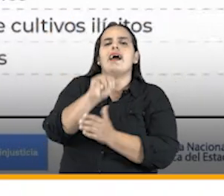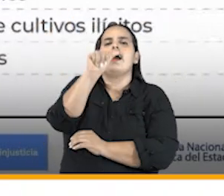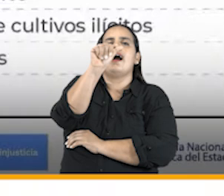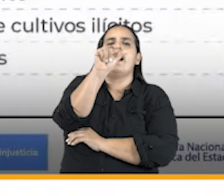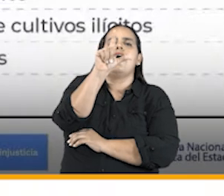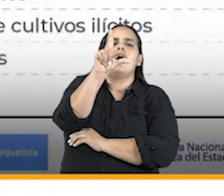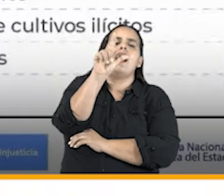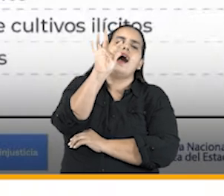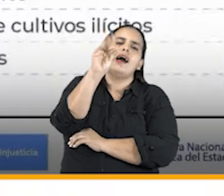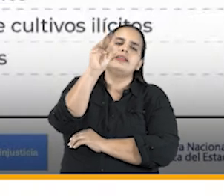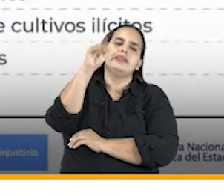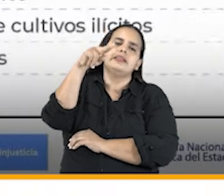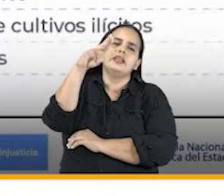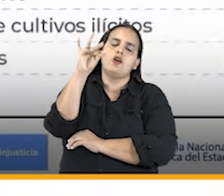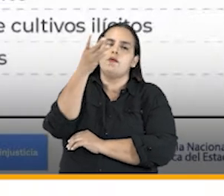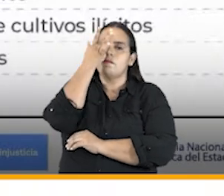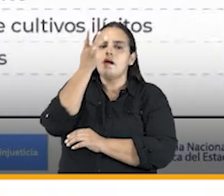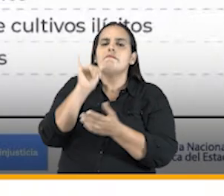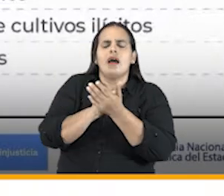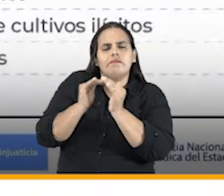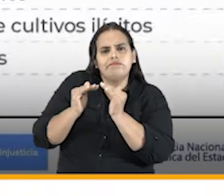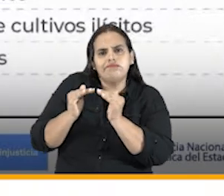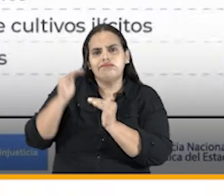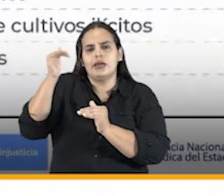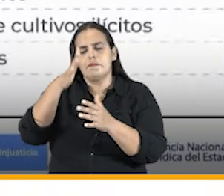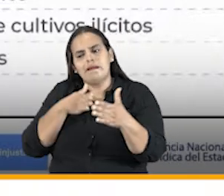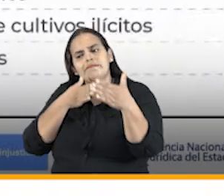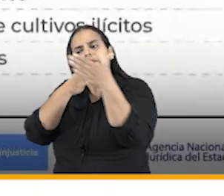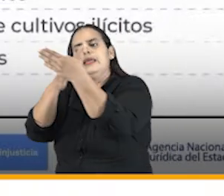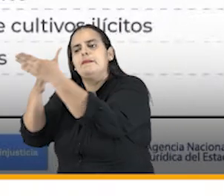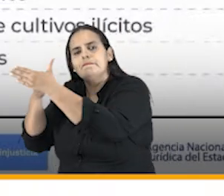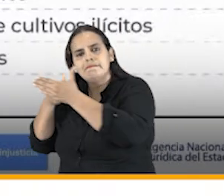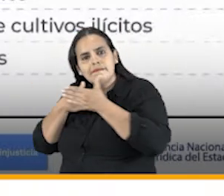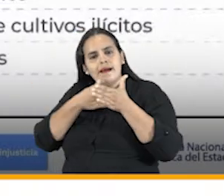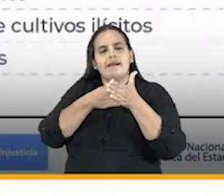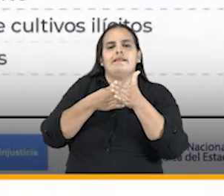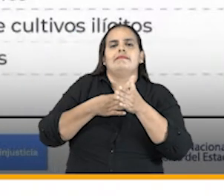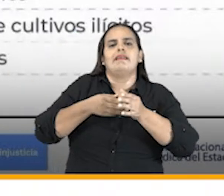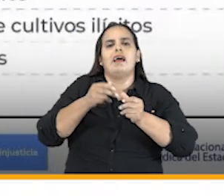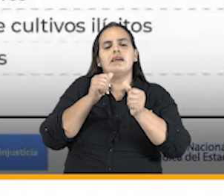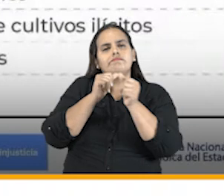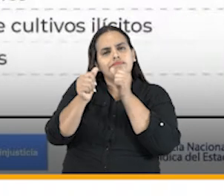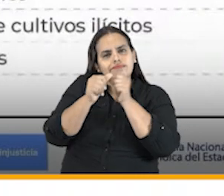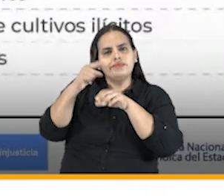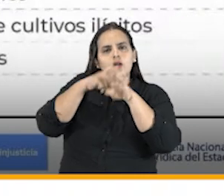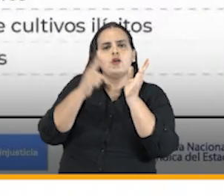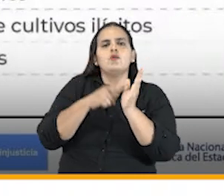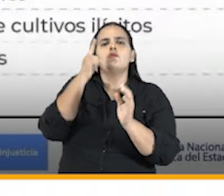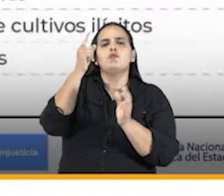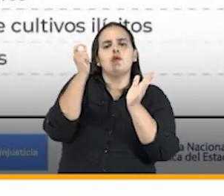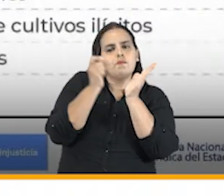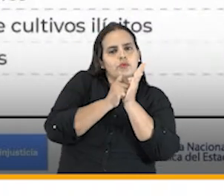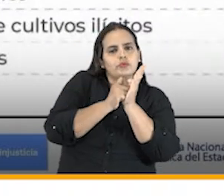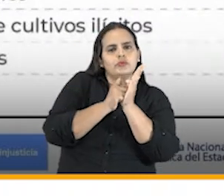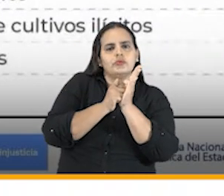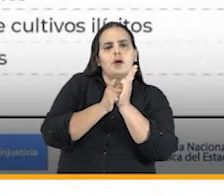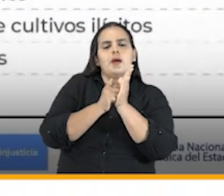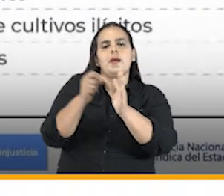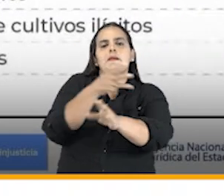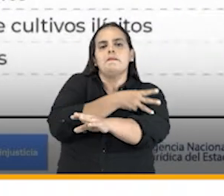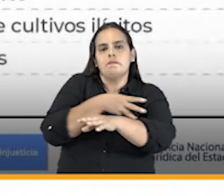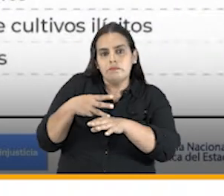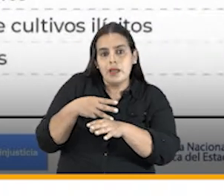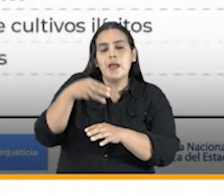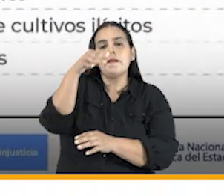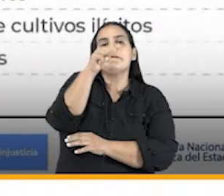por las demandas de pirámides financieras 1.1 billones hemos trabajado en todos los temas de